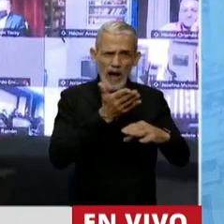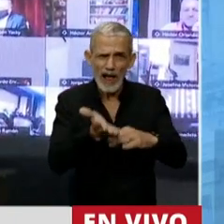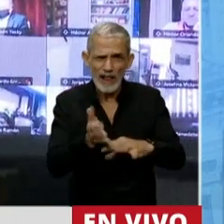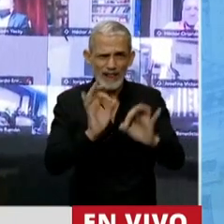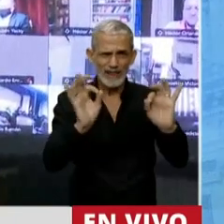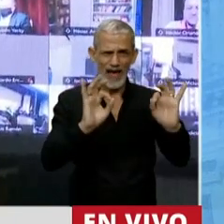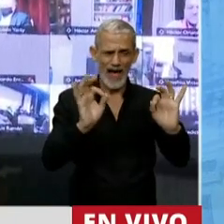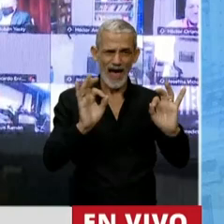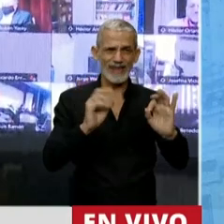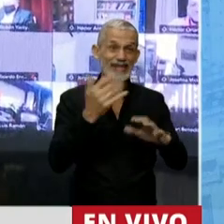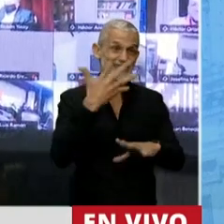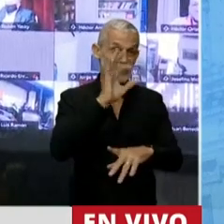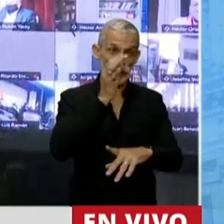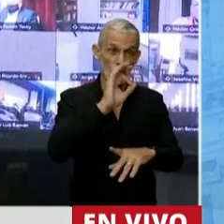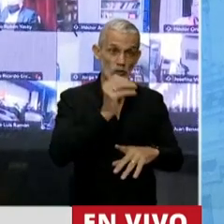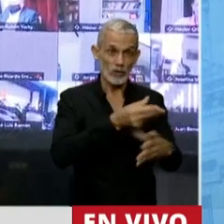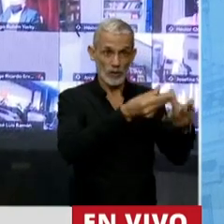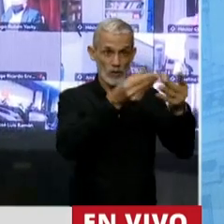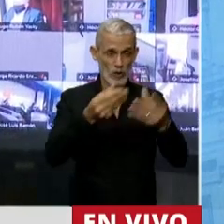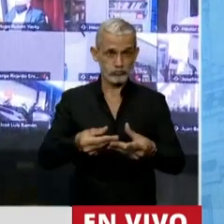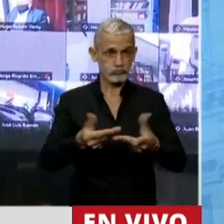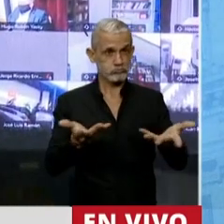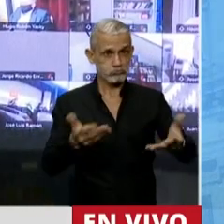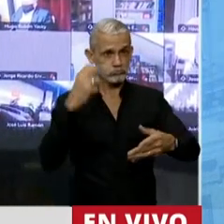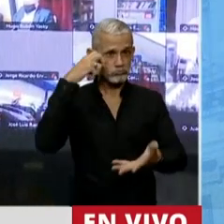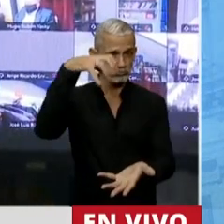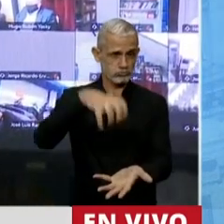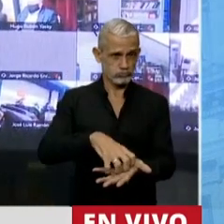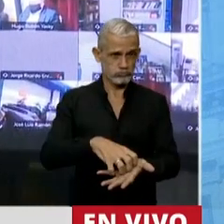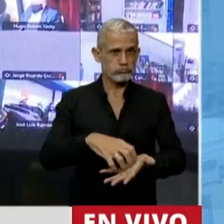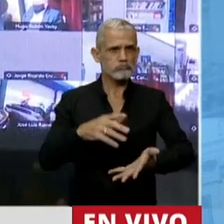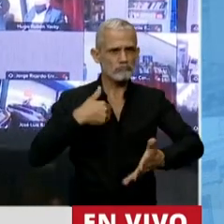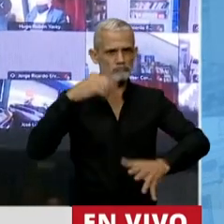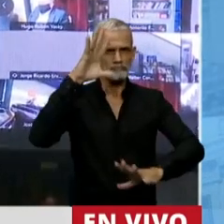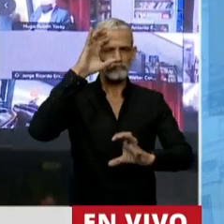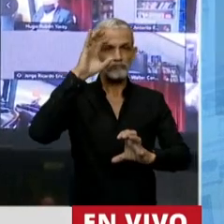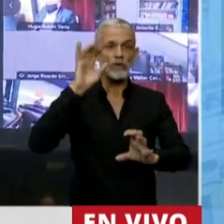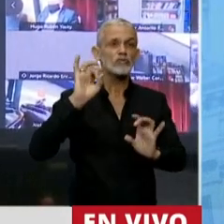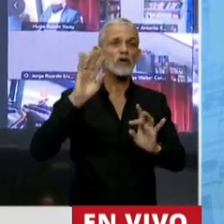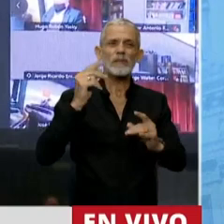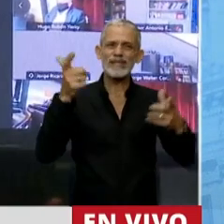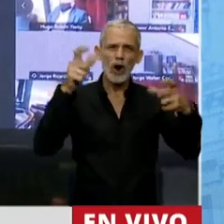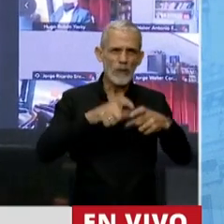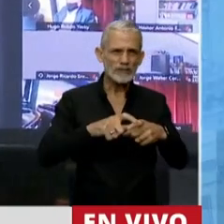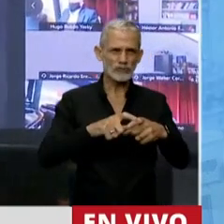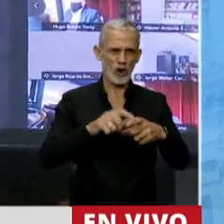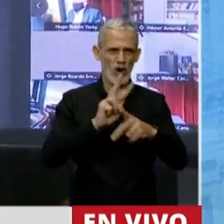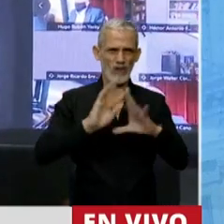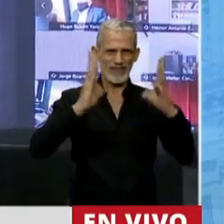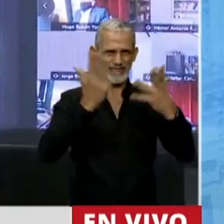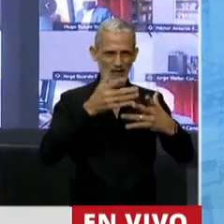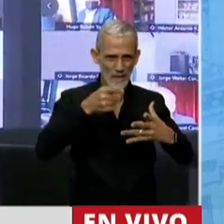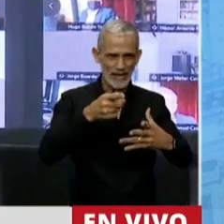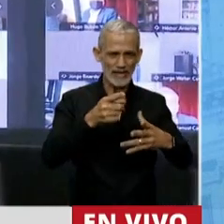ingresado el proyecto el 5 de octubre, y si mal no recuerdo, tratado una sola vez en la Comisión de Ambiente y